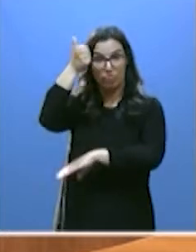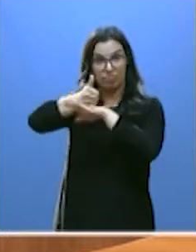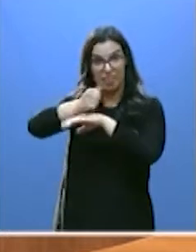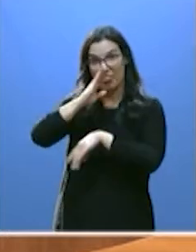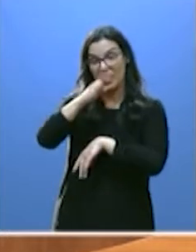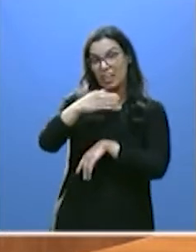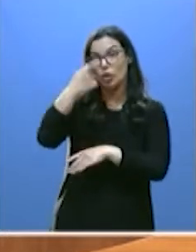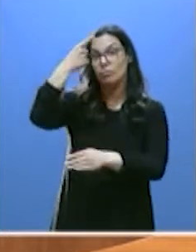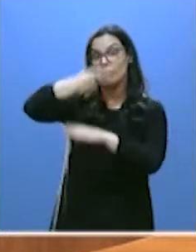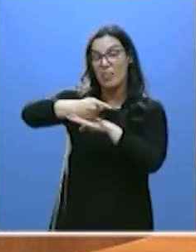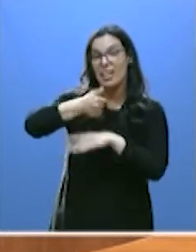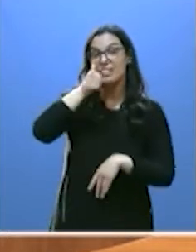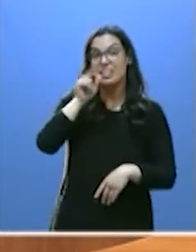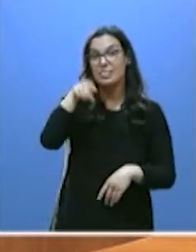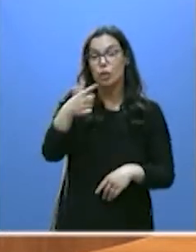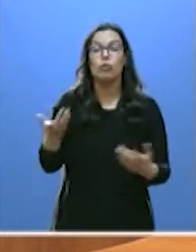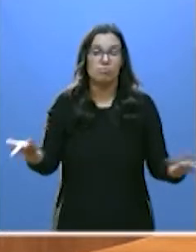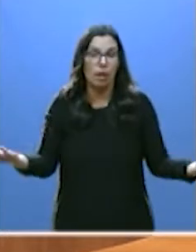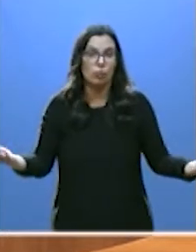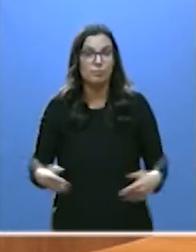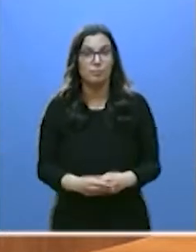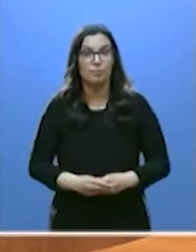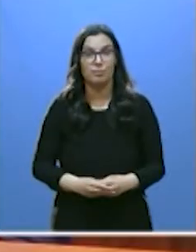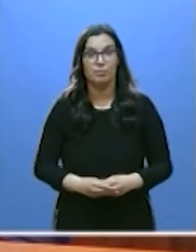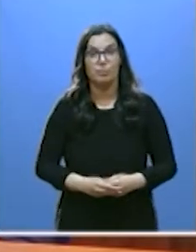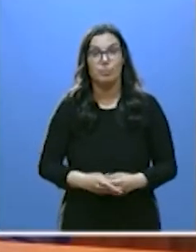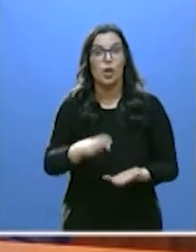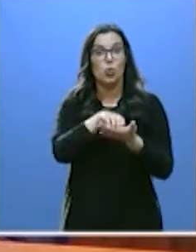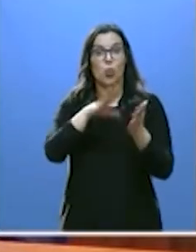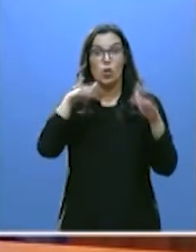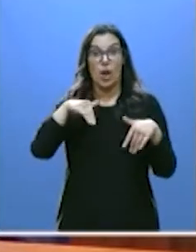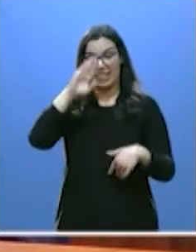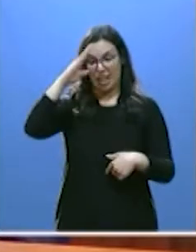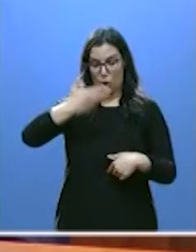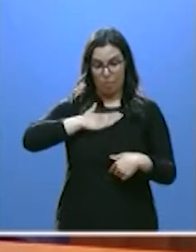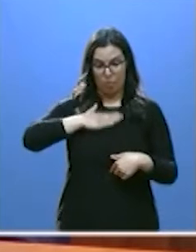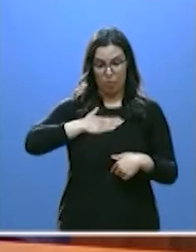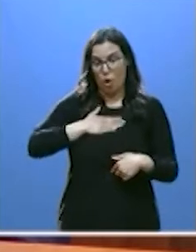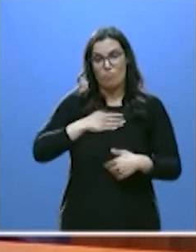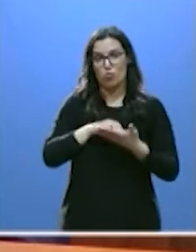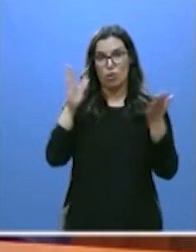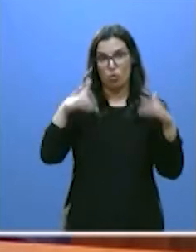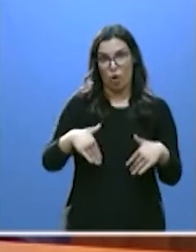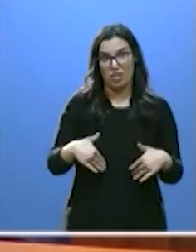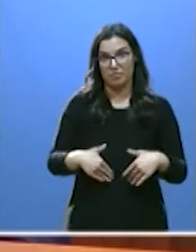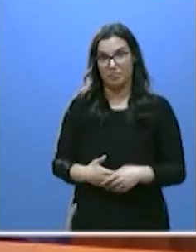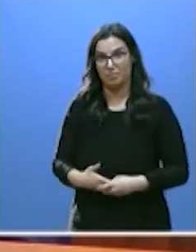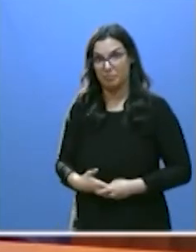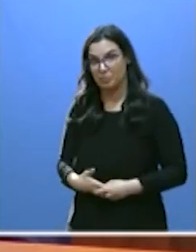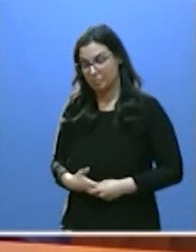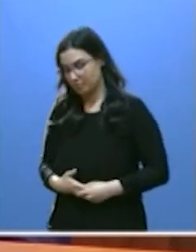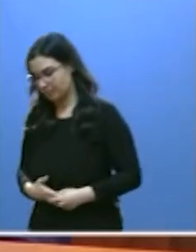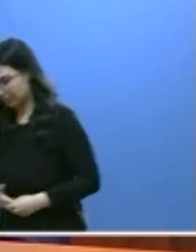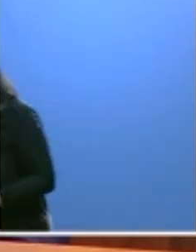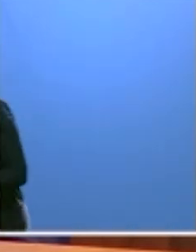señor Sánchez. Claro que sí. Y no duda en traicionarse a sí mismo, en traicionar todas y cada una de